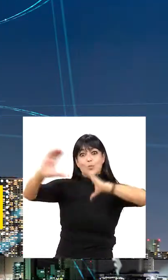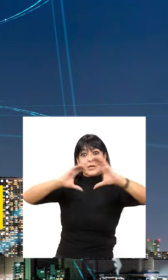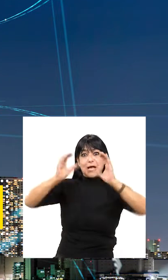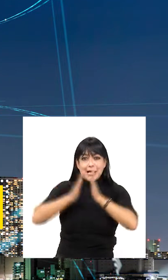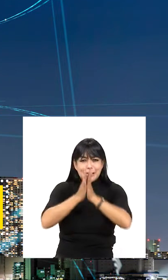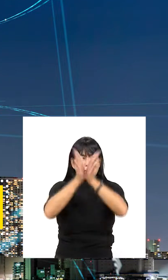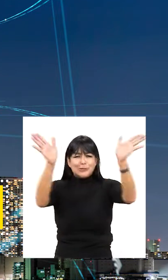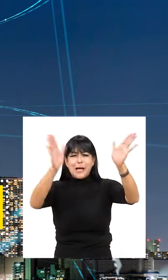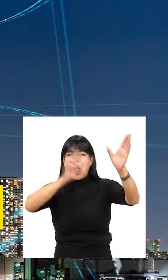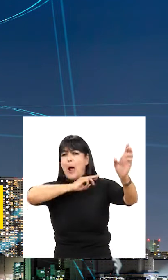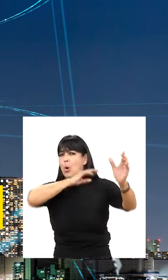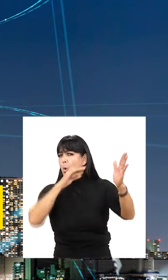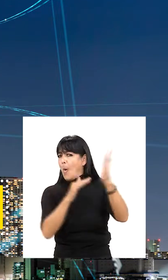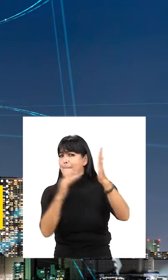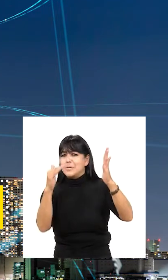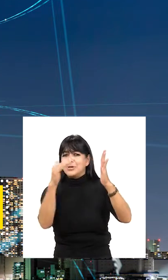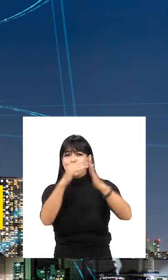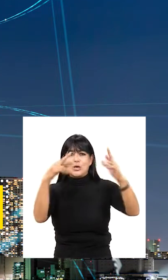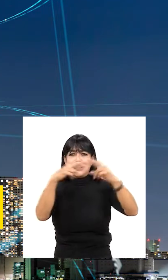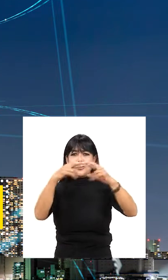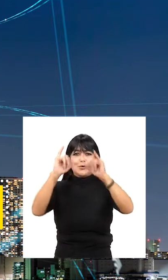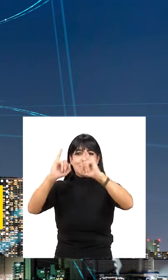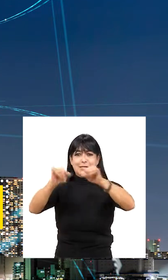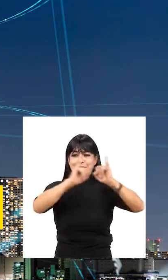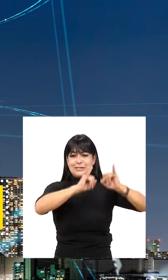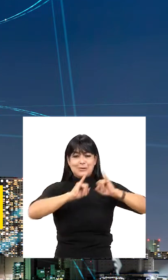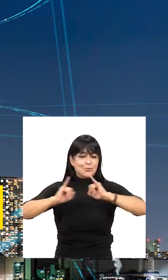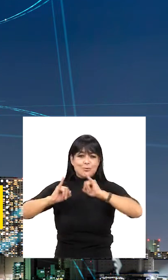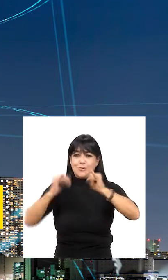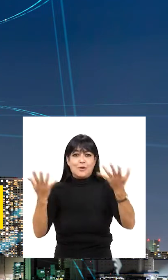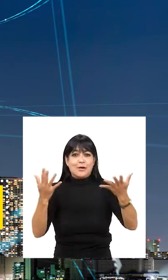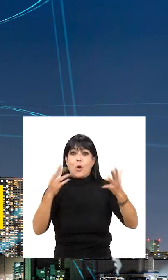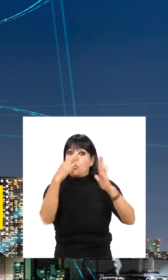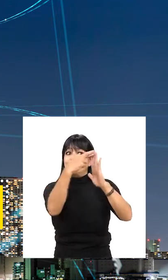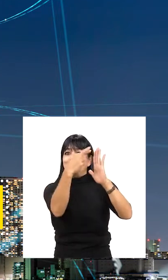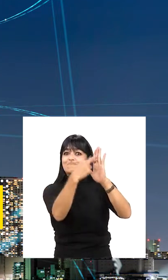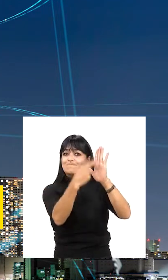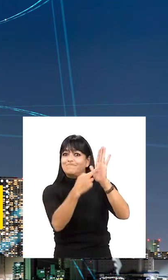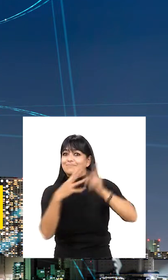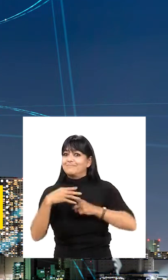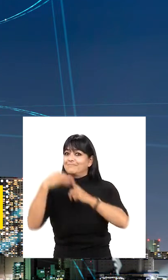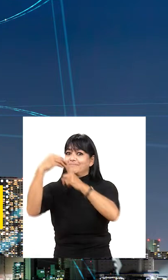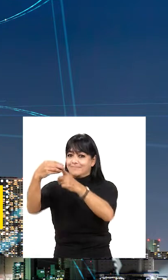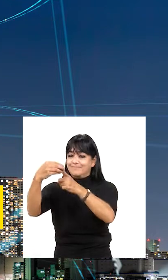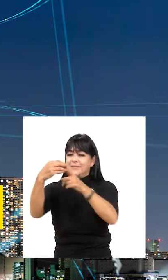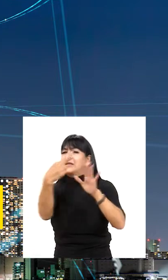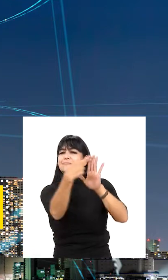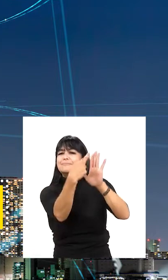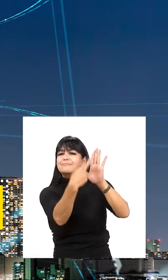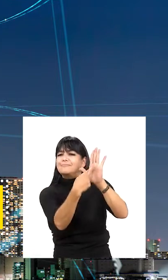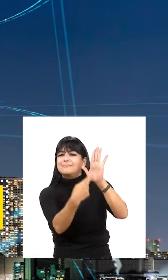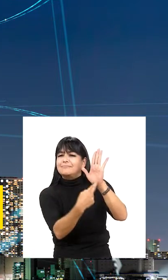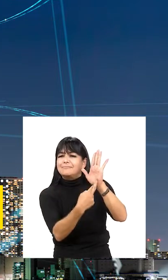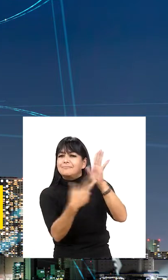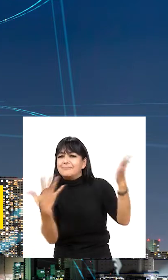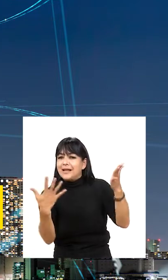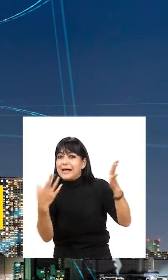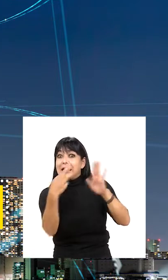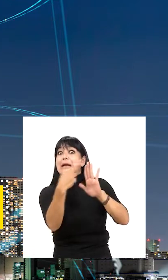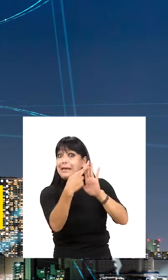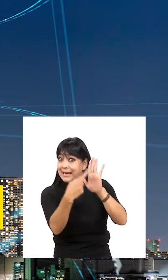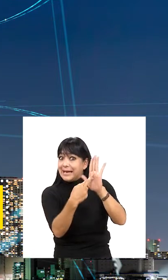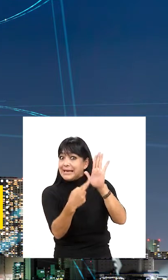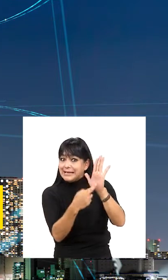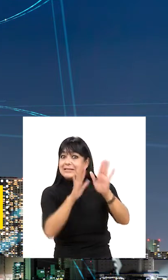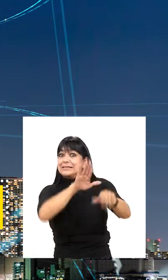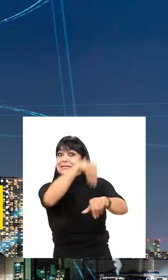comunicaciones global que conecta a millones de redes individuales mediante un protocolo especial. El protocolo es